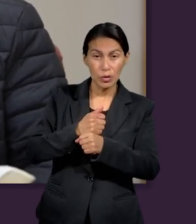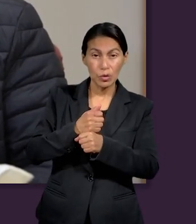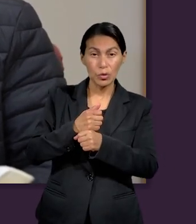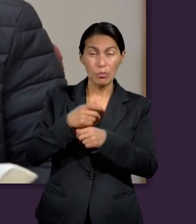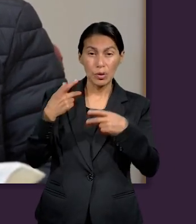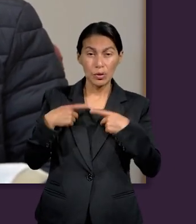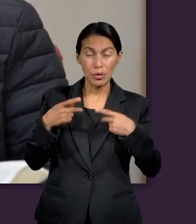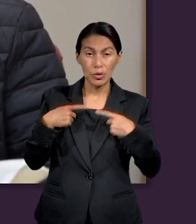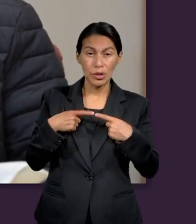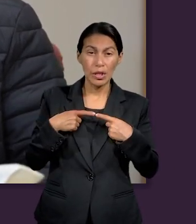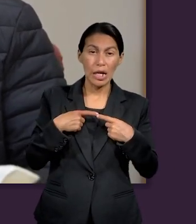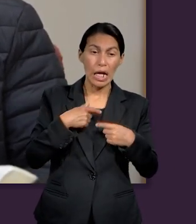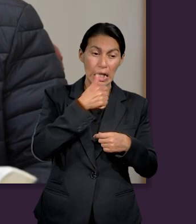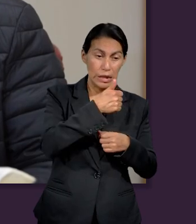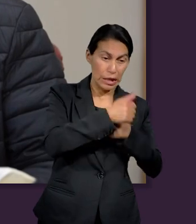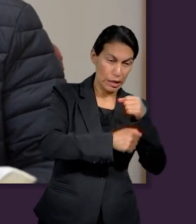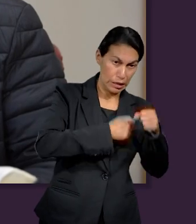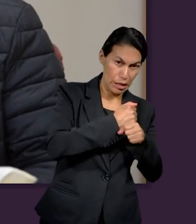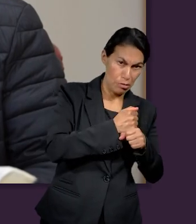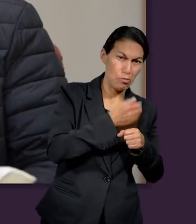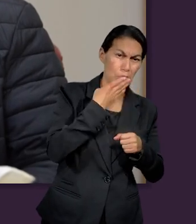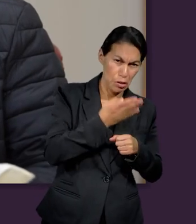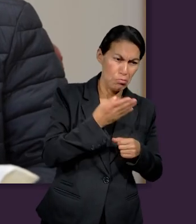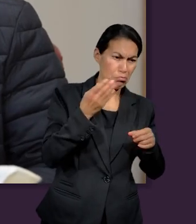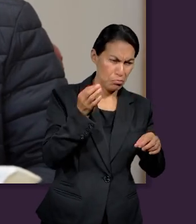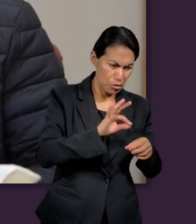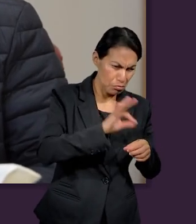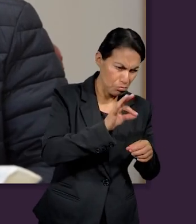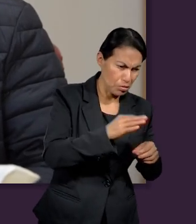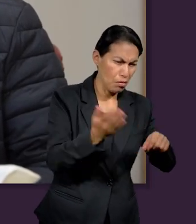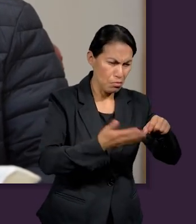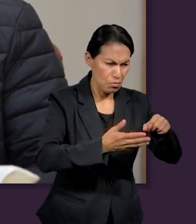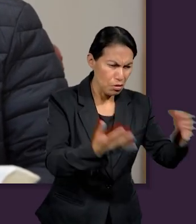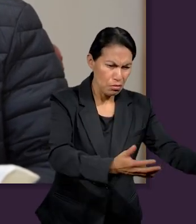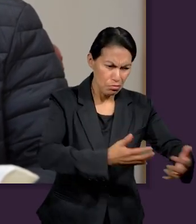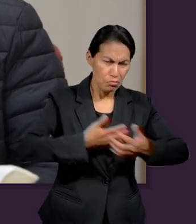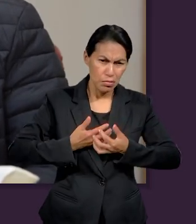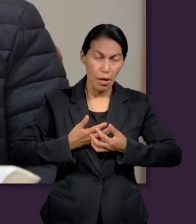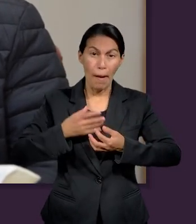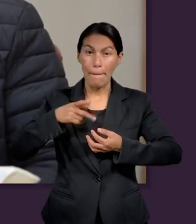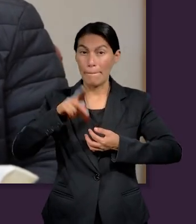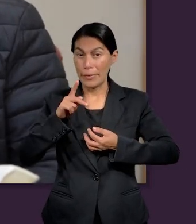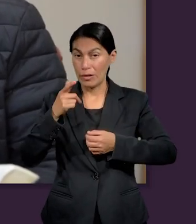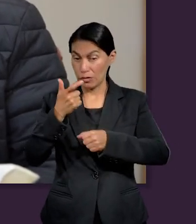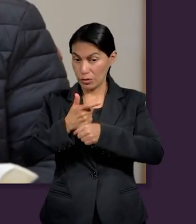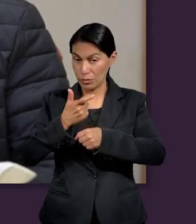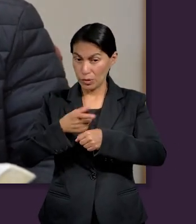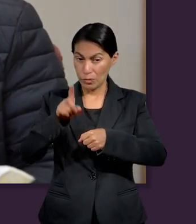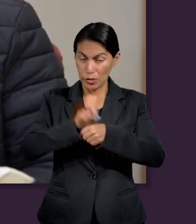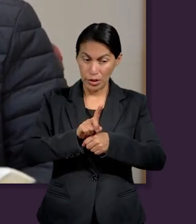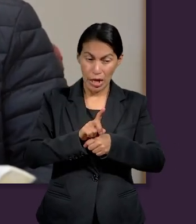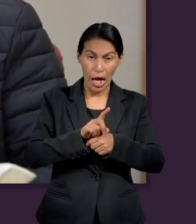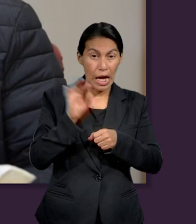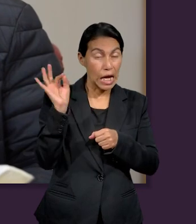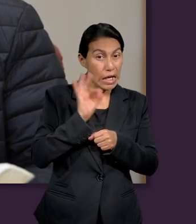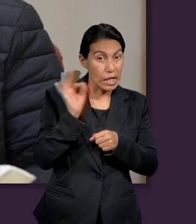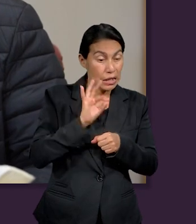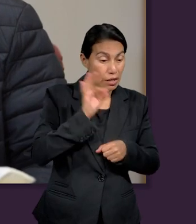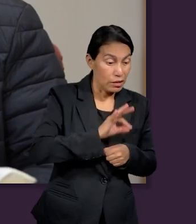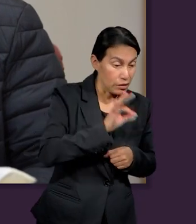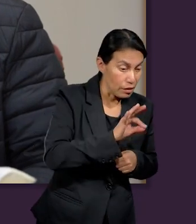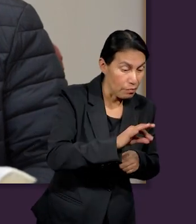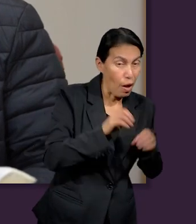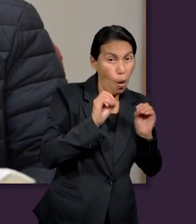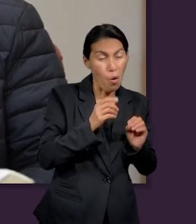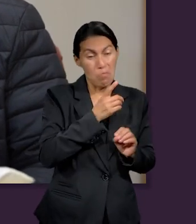el fruto, toda la producción de ese séptimo año, ya sea que hubieran sembrado o que fuera natural la